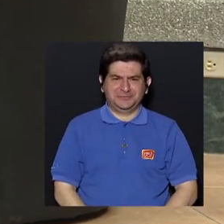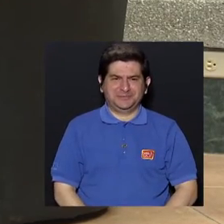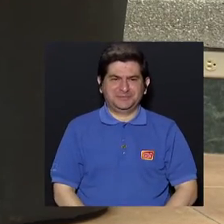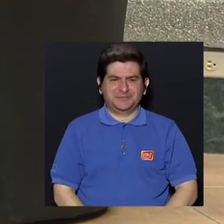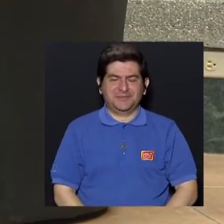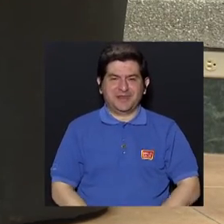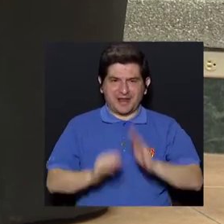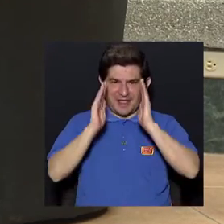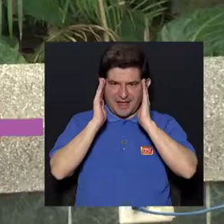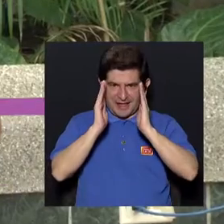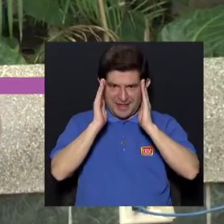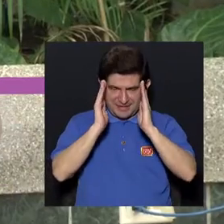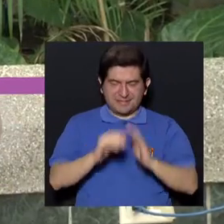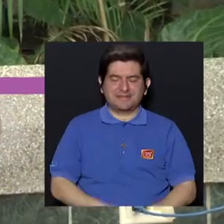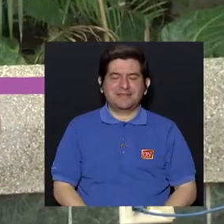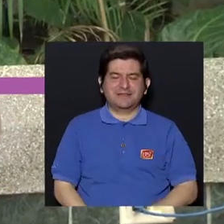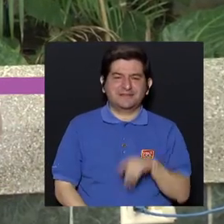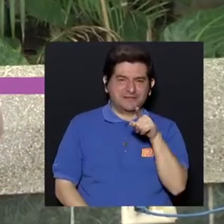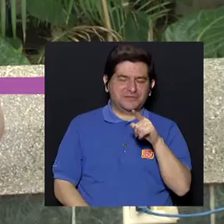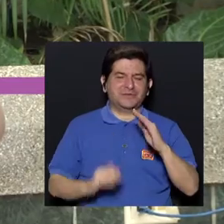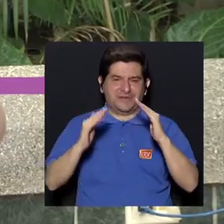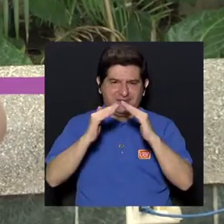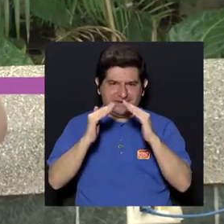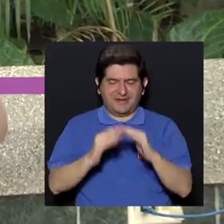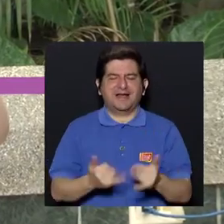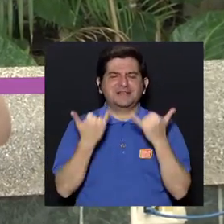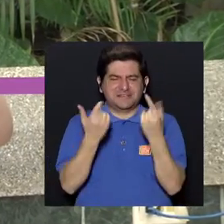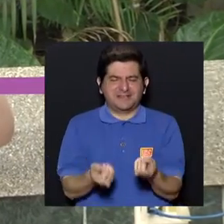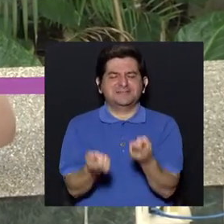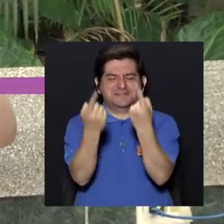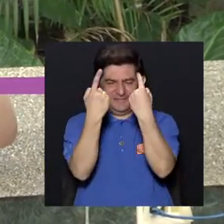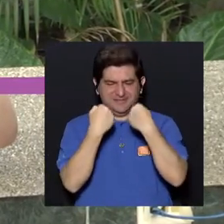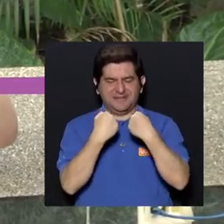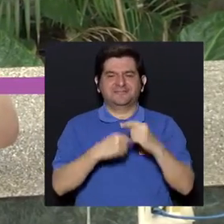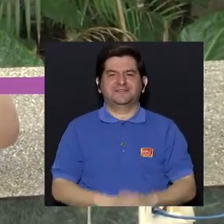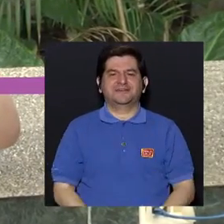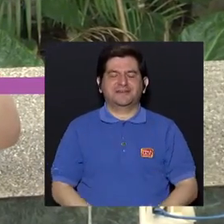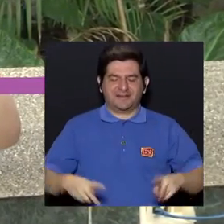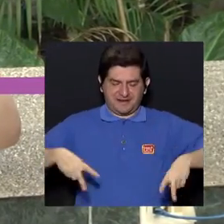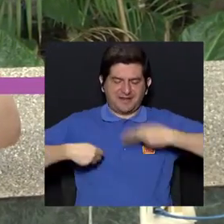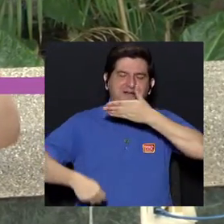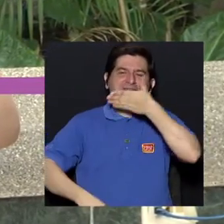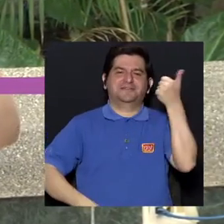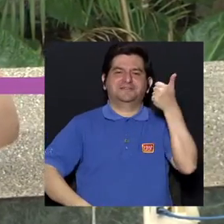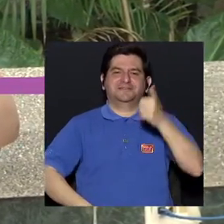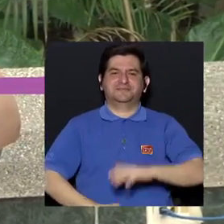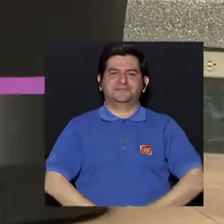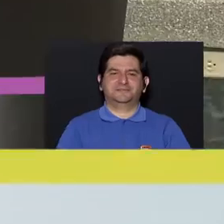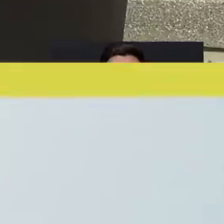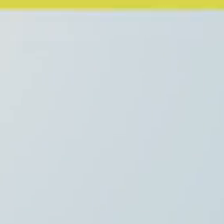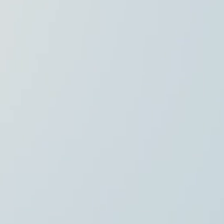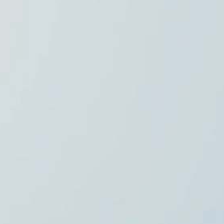Y entonces, quédense, ustedes quédense allá en casa, ya casi regresamos en Vivir Mejor.